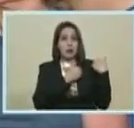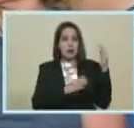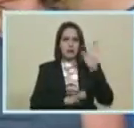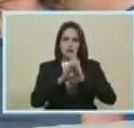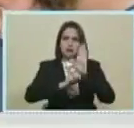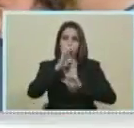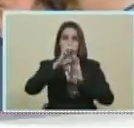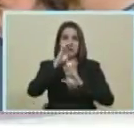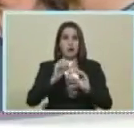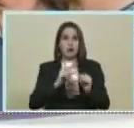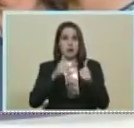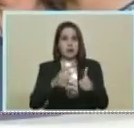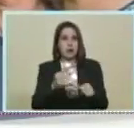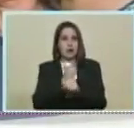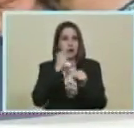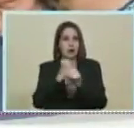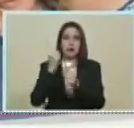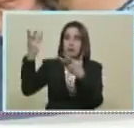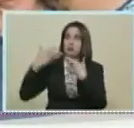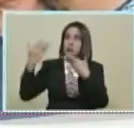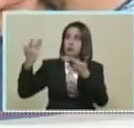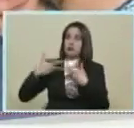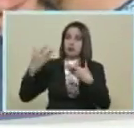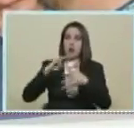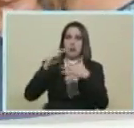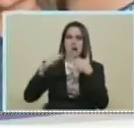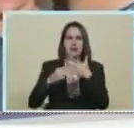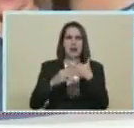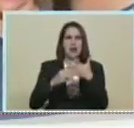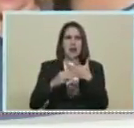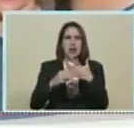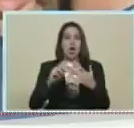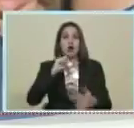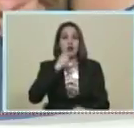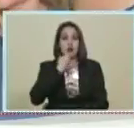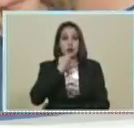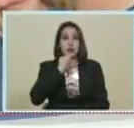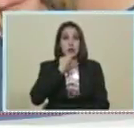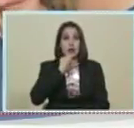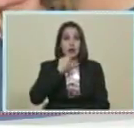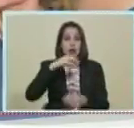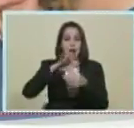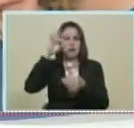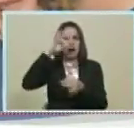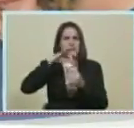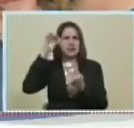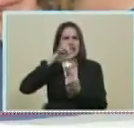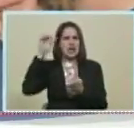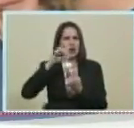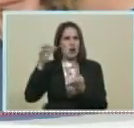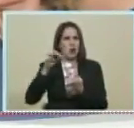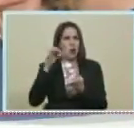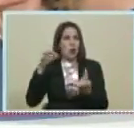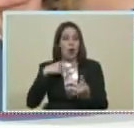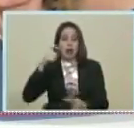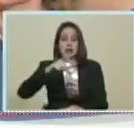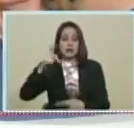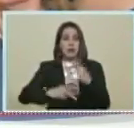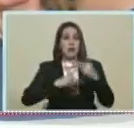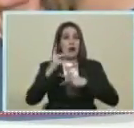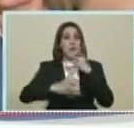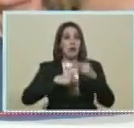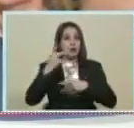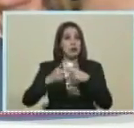Que empecemos A recibir La materia prima De nuestro hermano País Rusia Para el trigo Que requieren Nuestras capacidades Productivas